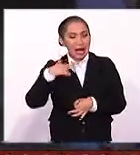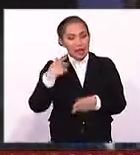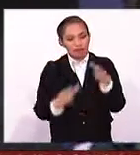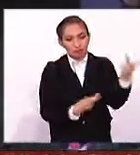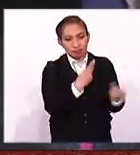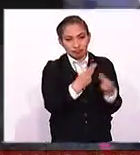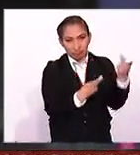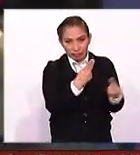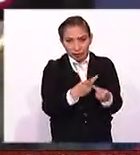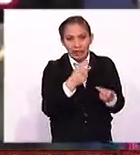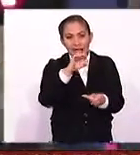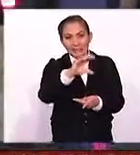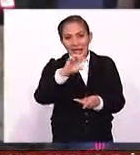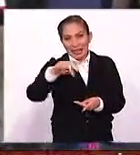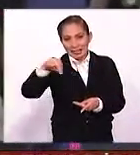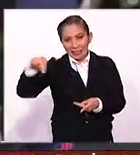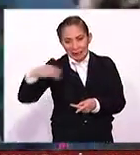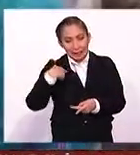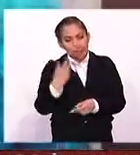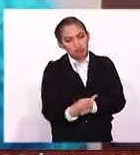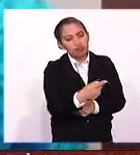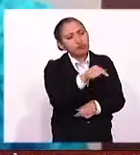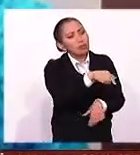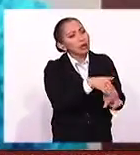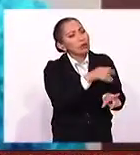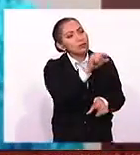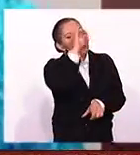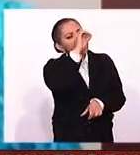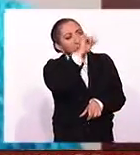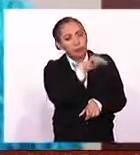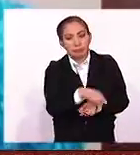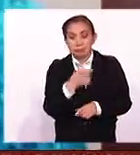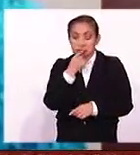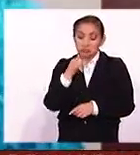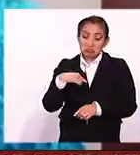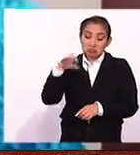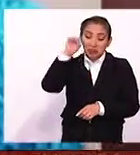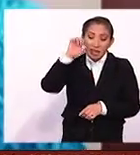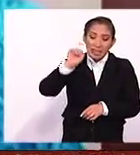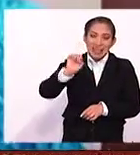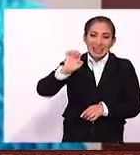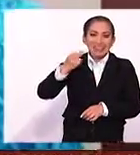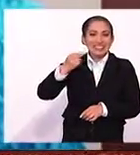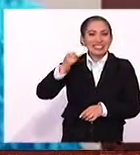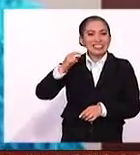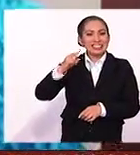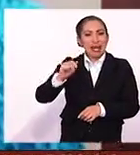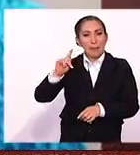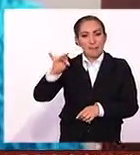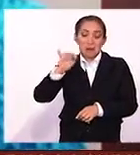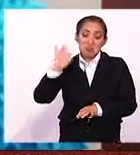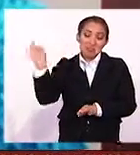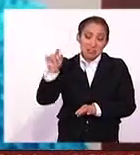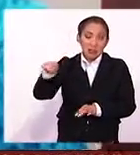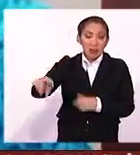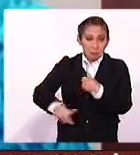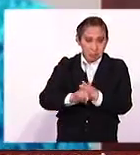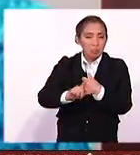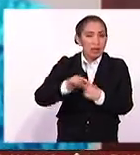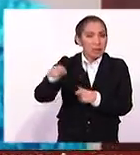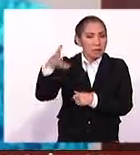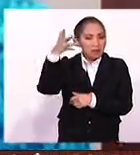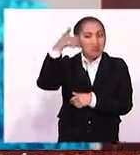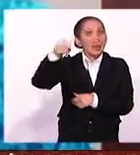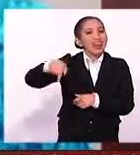hace unos minutos por la cadena CNN, un analista legal, comentó que desde el punto de vista de Sean Penn es improbable que tenga problemas porque